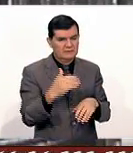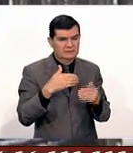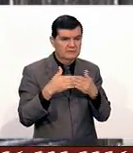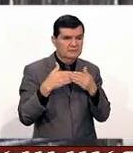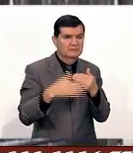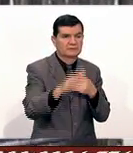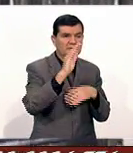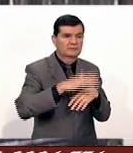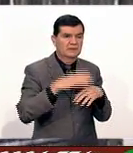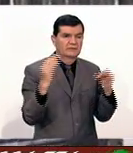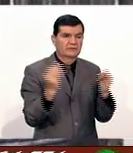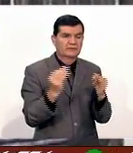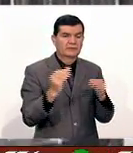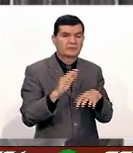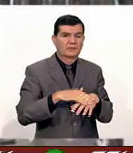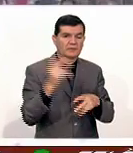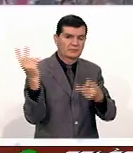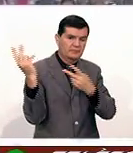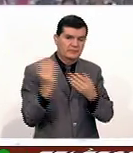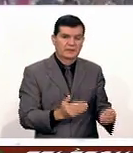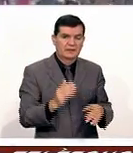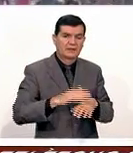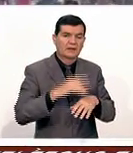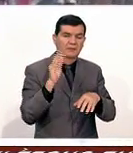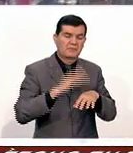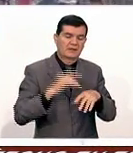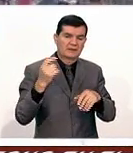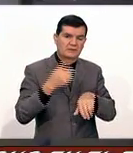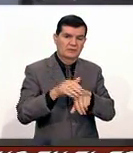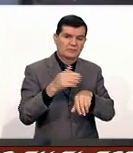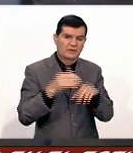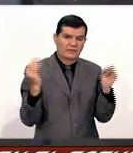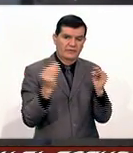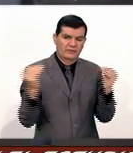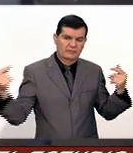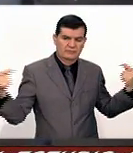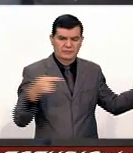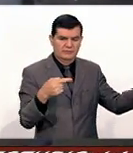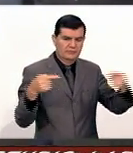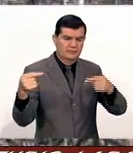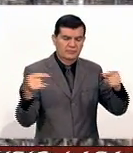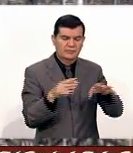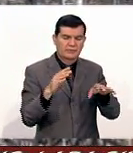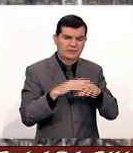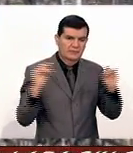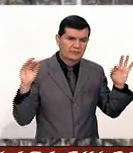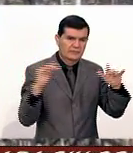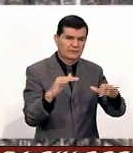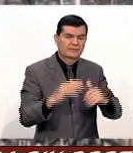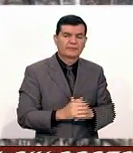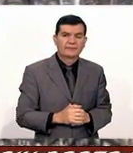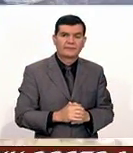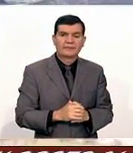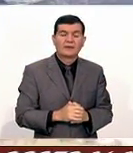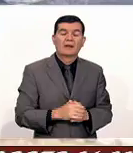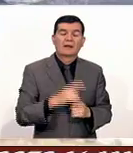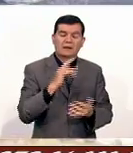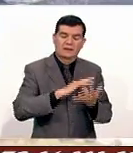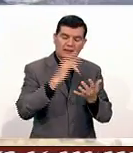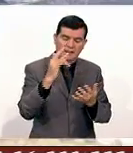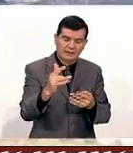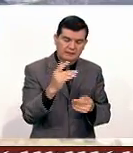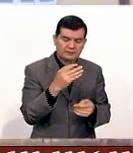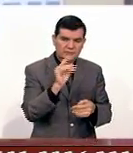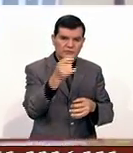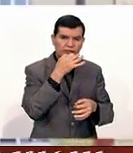próximos días, debido a la llegada y a la entrada de diferentes fenómenos a la entidad. Muy bien, Mayela, te agradecemos